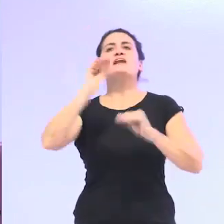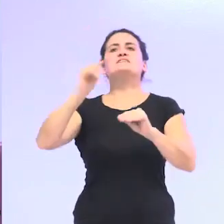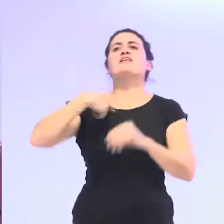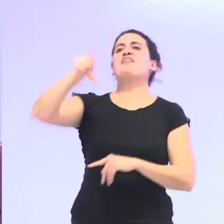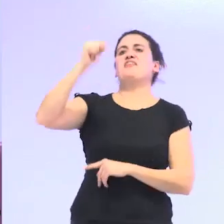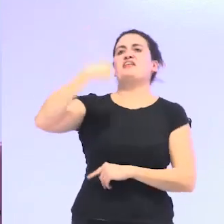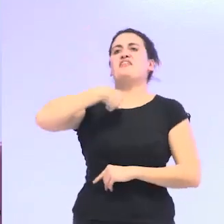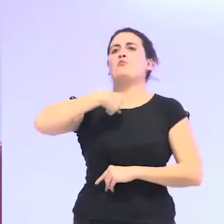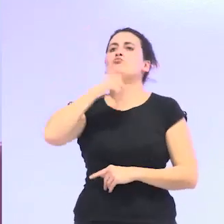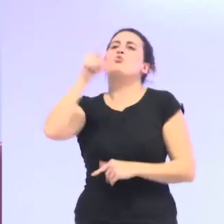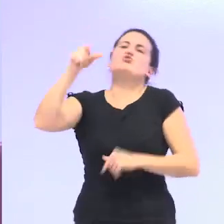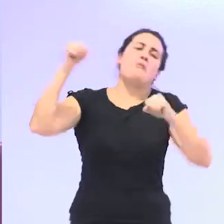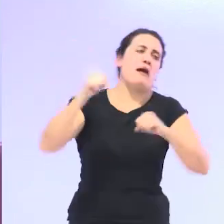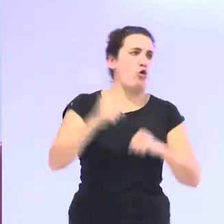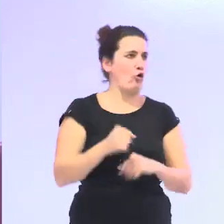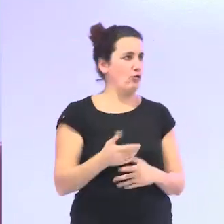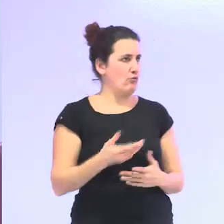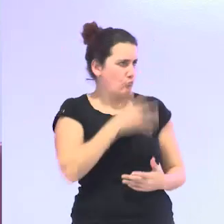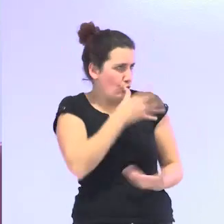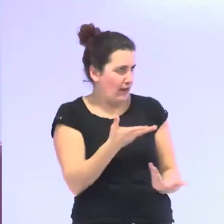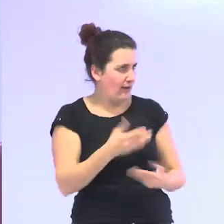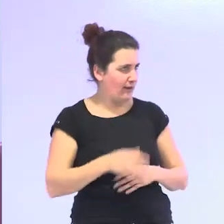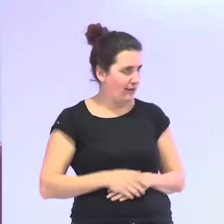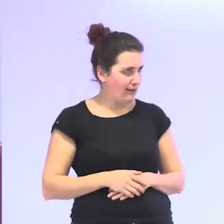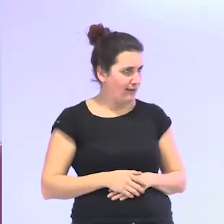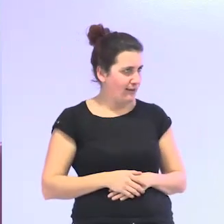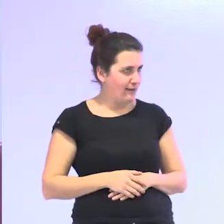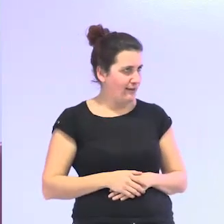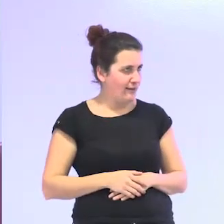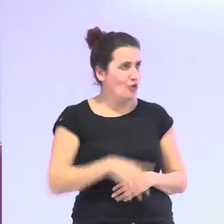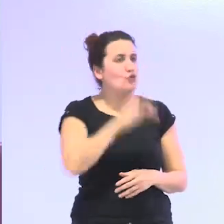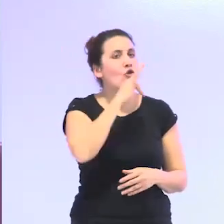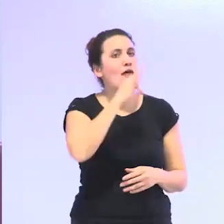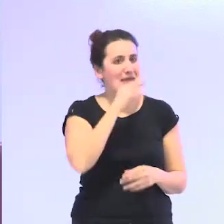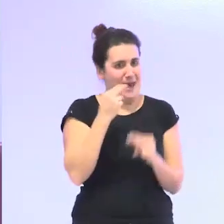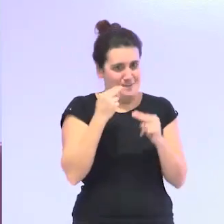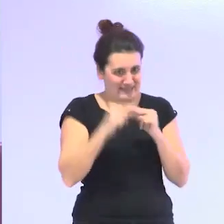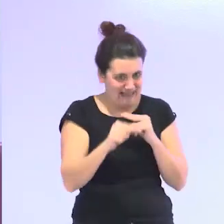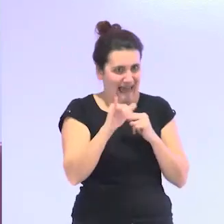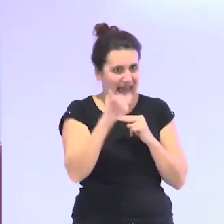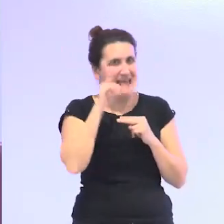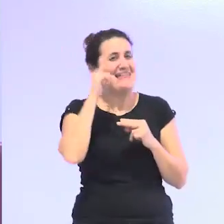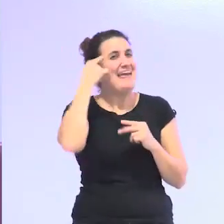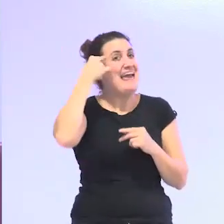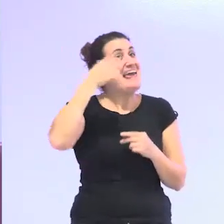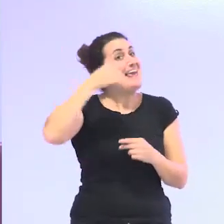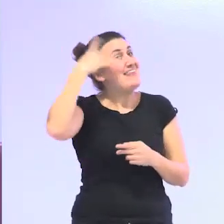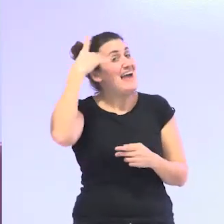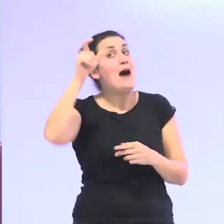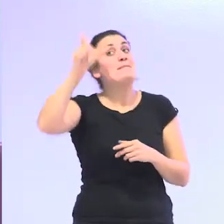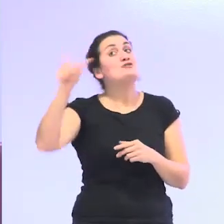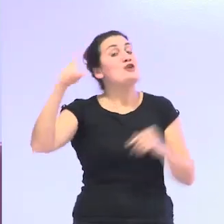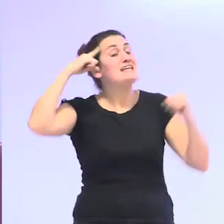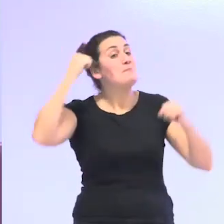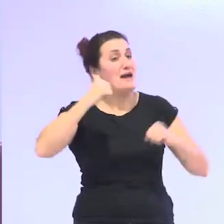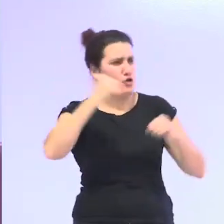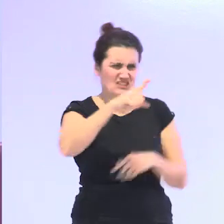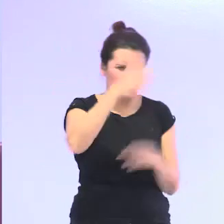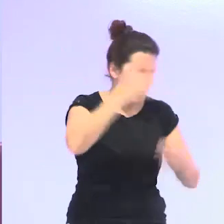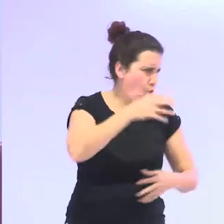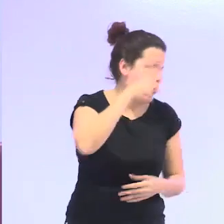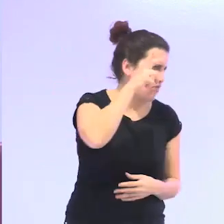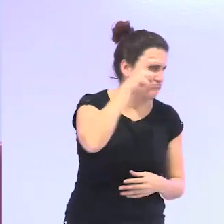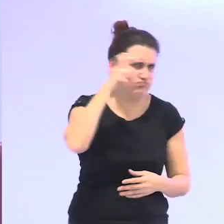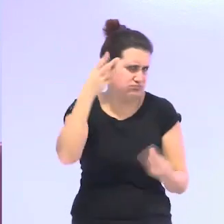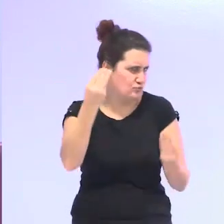padres y nuestras madres ¿por qué? pues porque todavía hay un mensaje y una idea de que las personas mayores lo habréis escuchado mucho